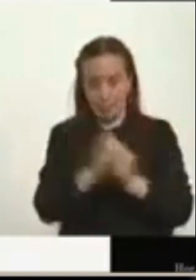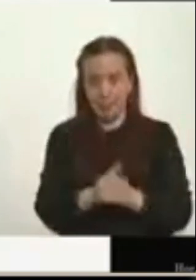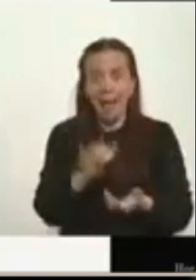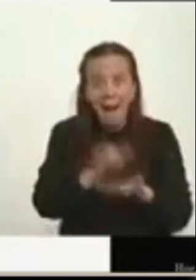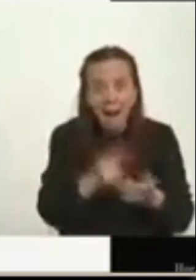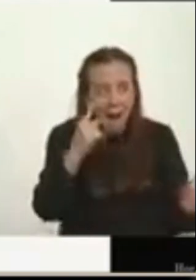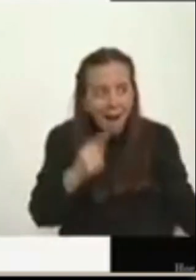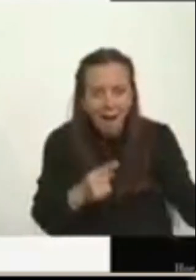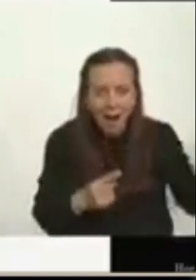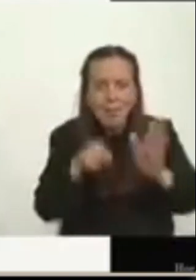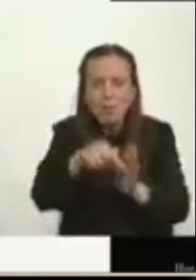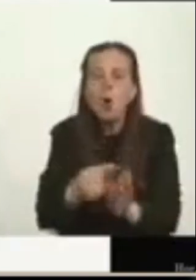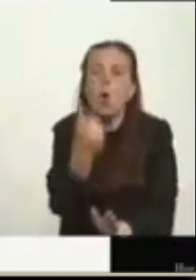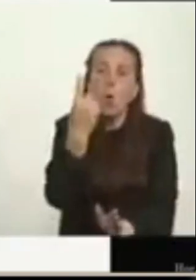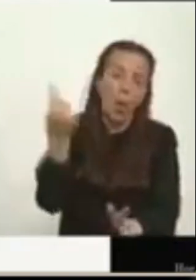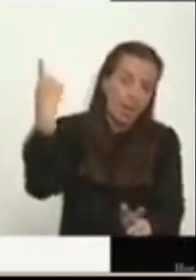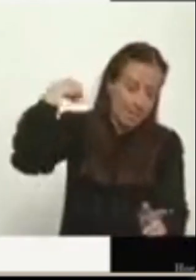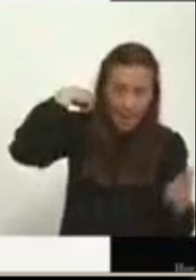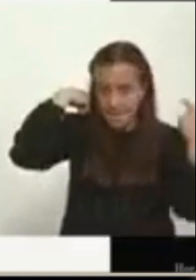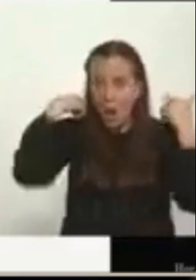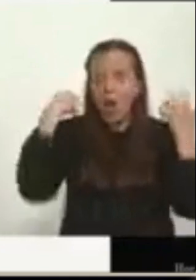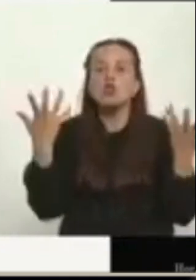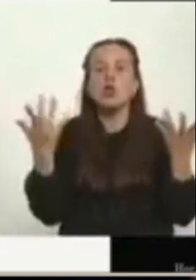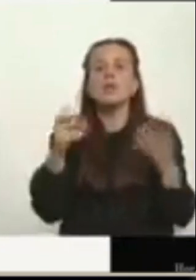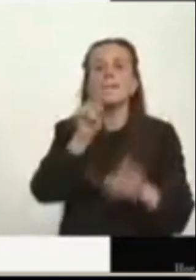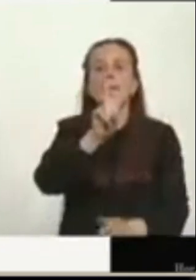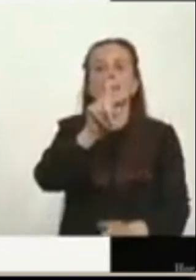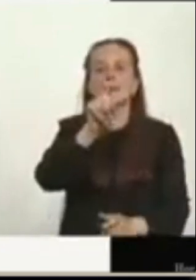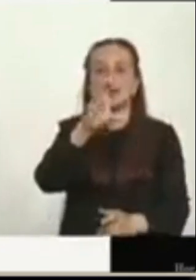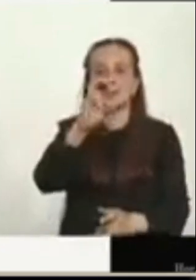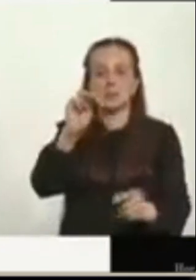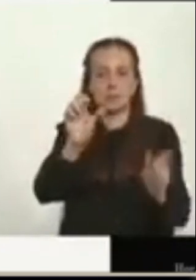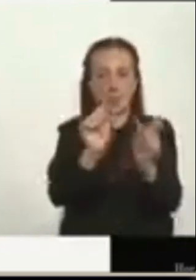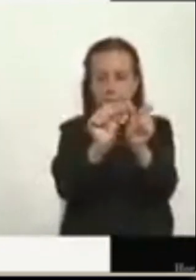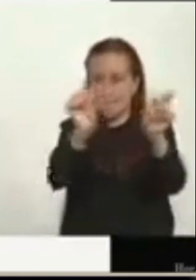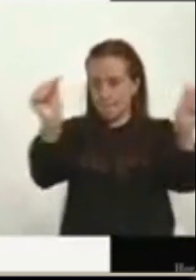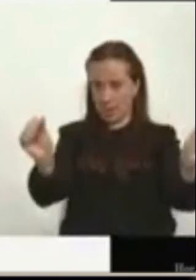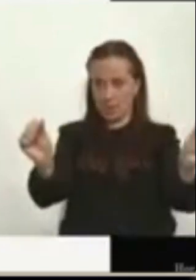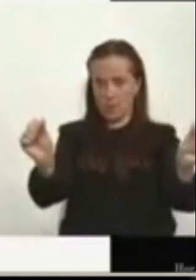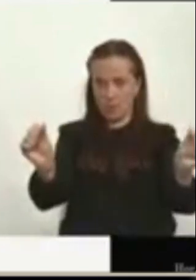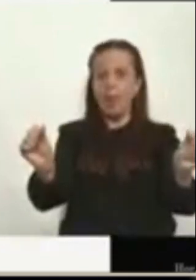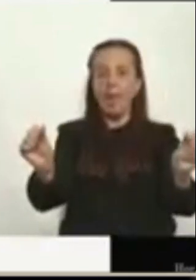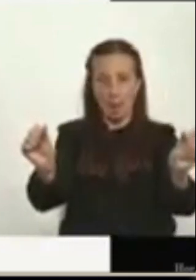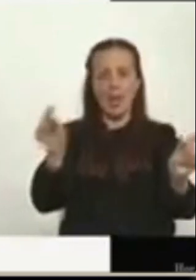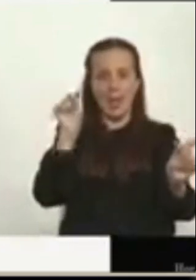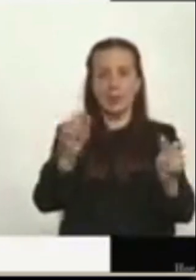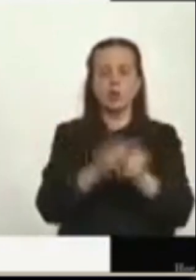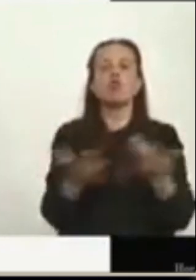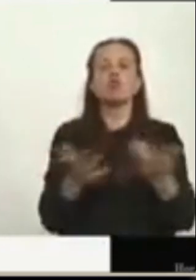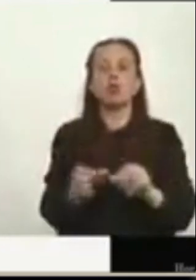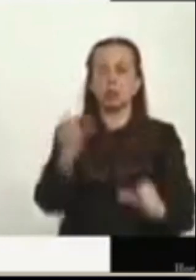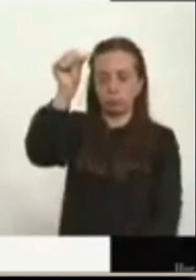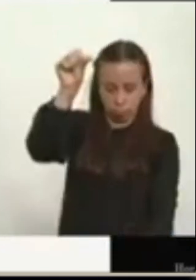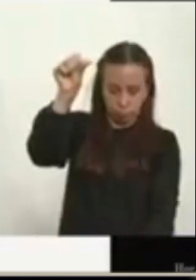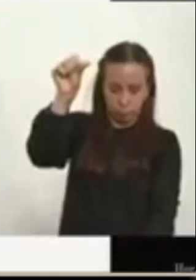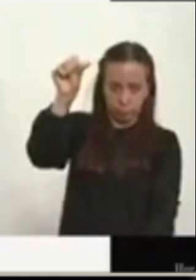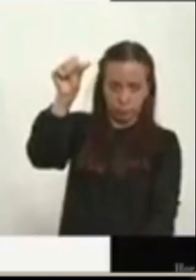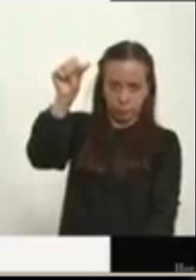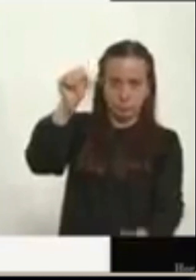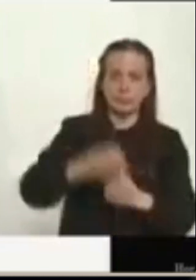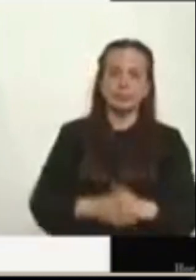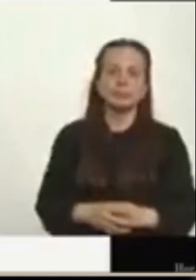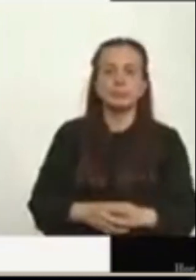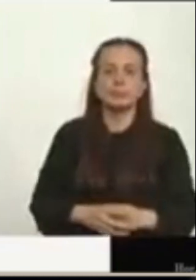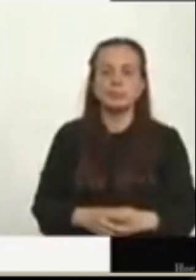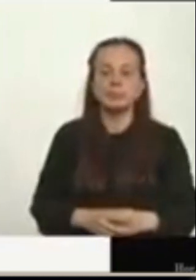entre un tiro en la espalda y el otro 26 centímetros de distancia. En el torso alto. La